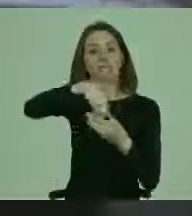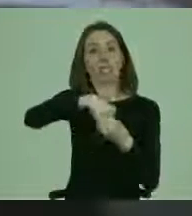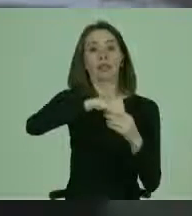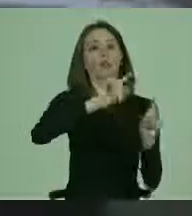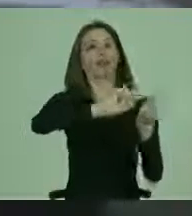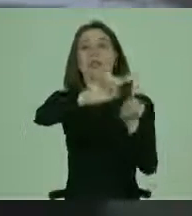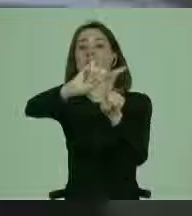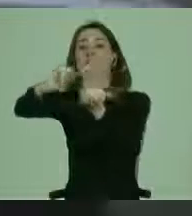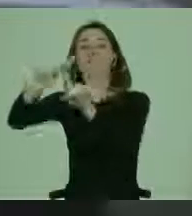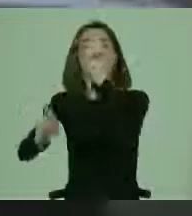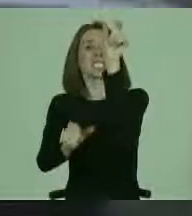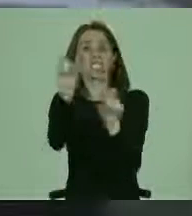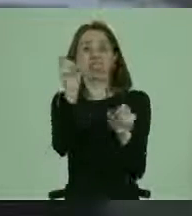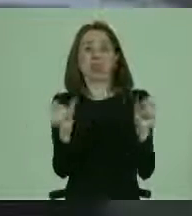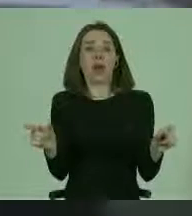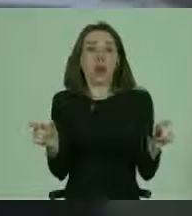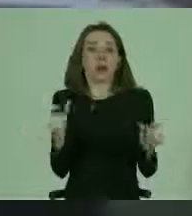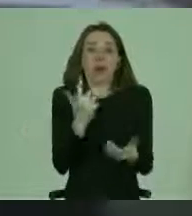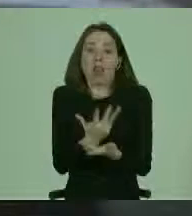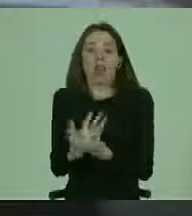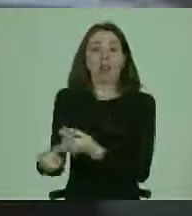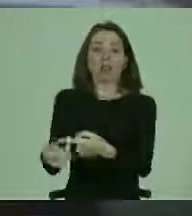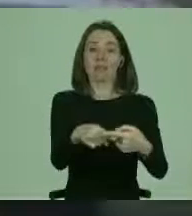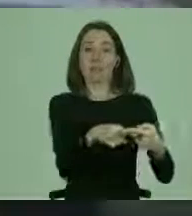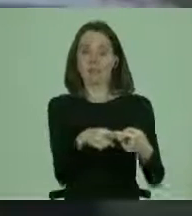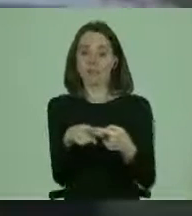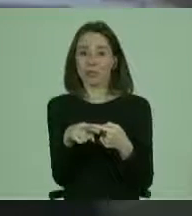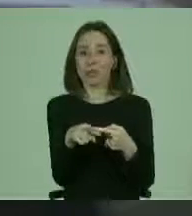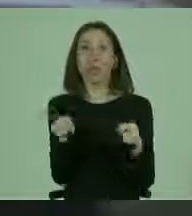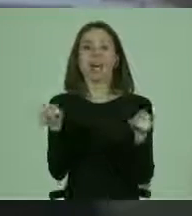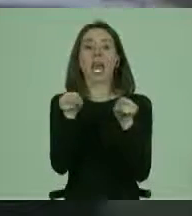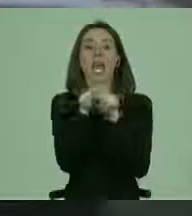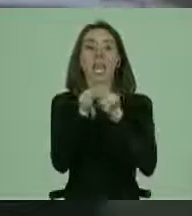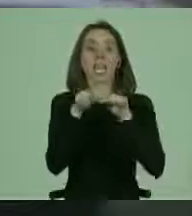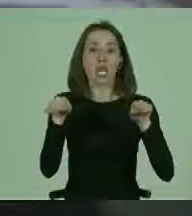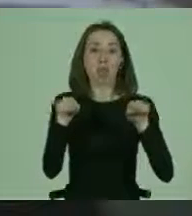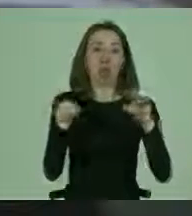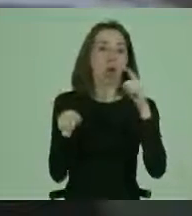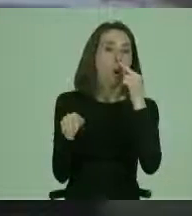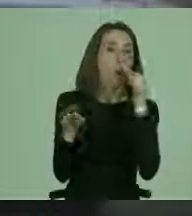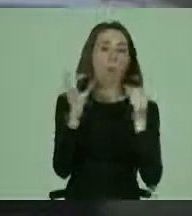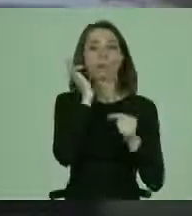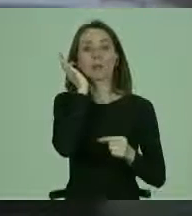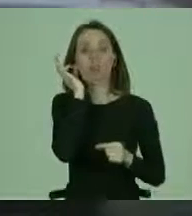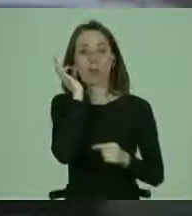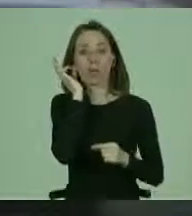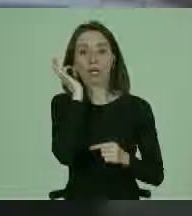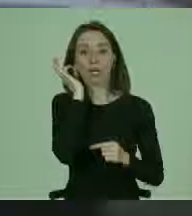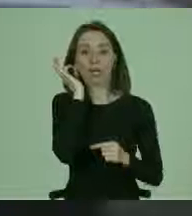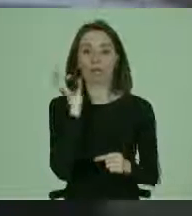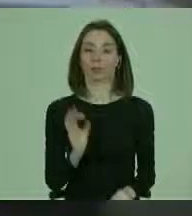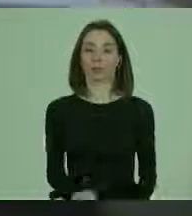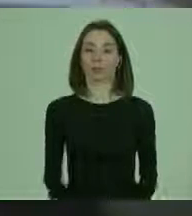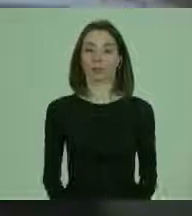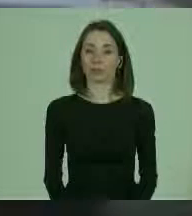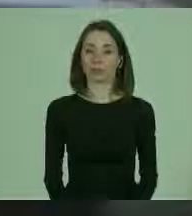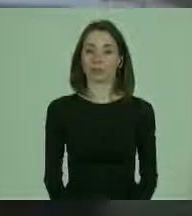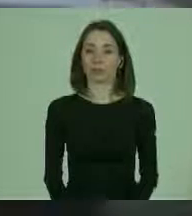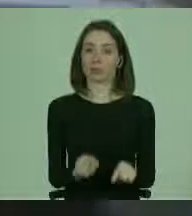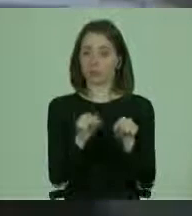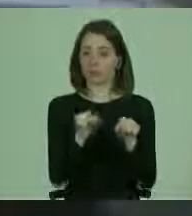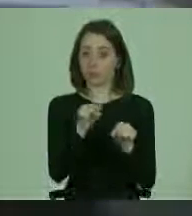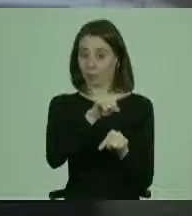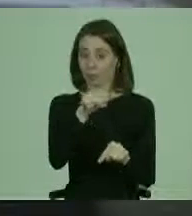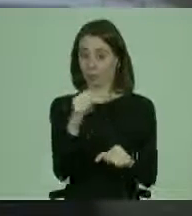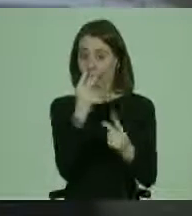diversidad dentro de la sociedad, la igualdad entre el hombre y la mujer. Hasta ahí